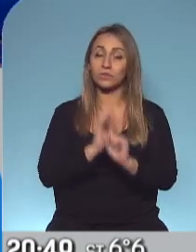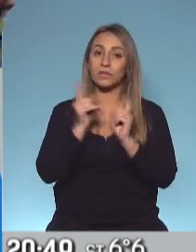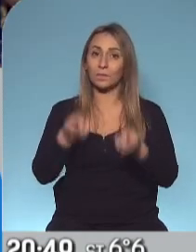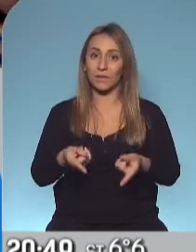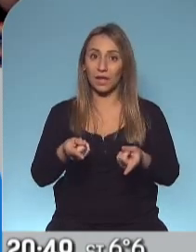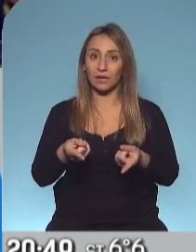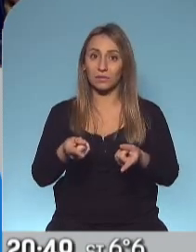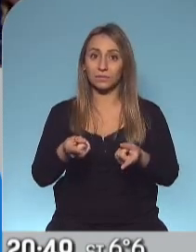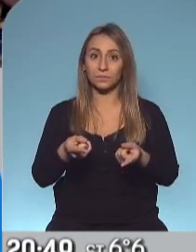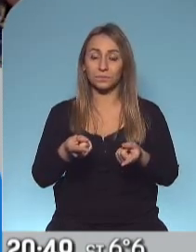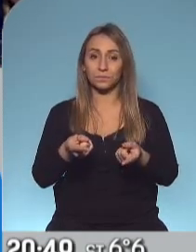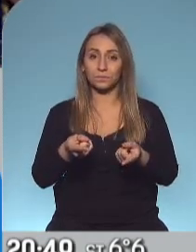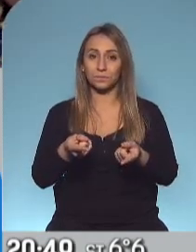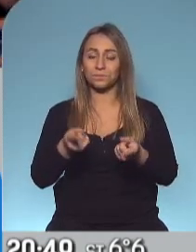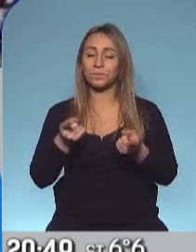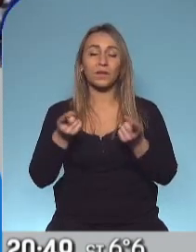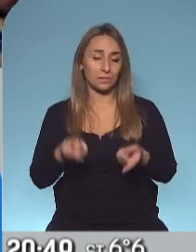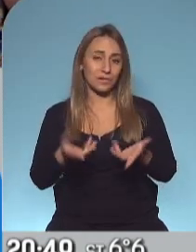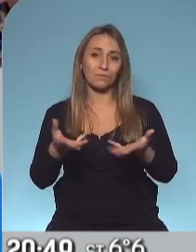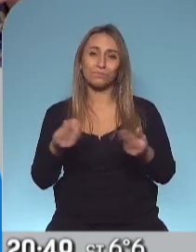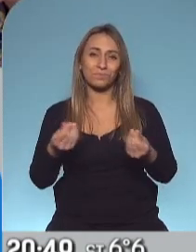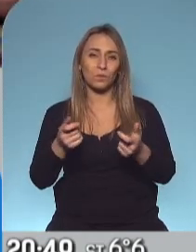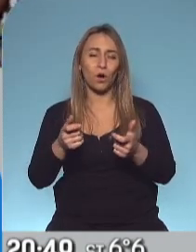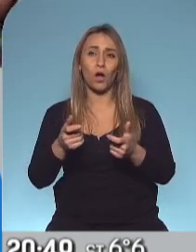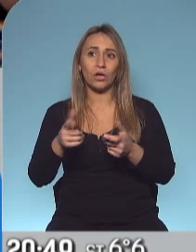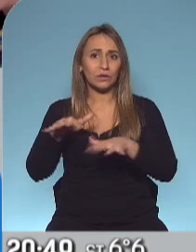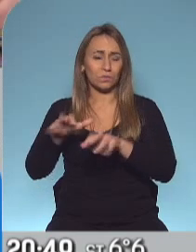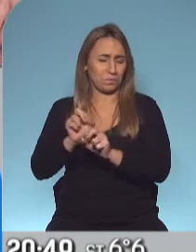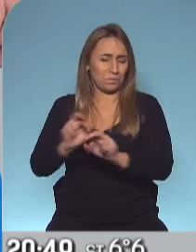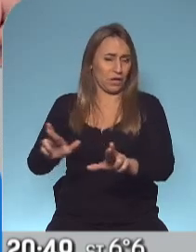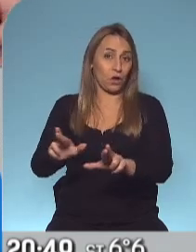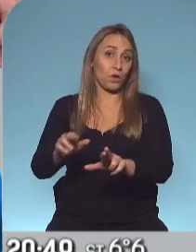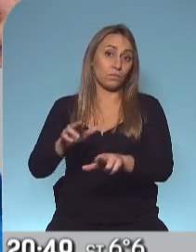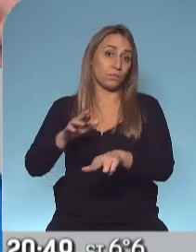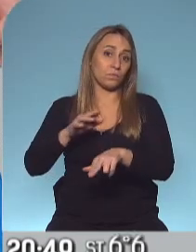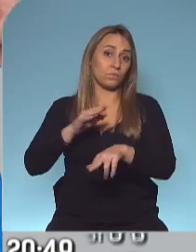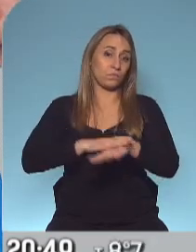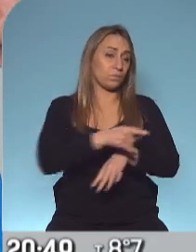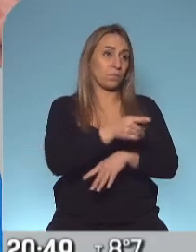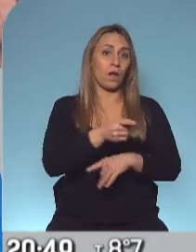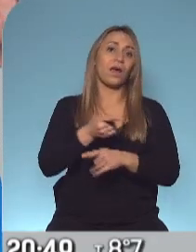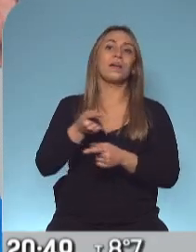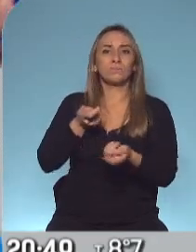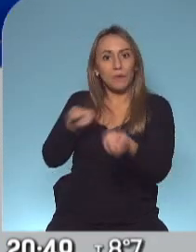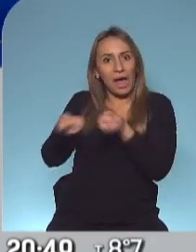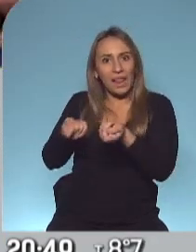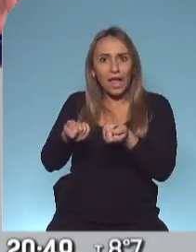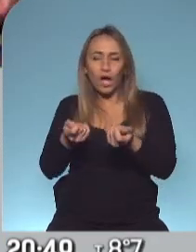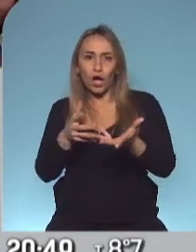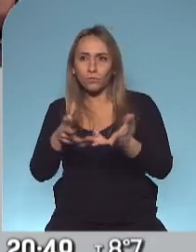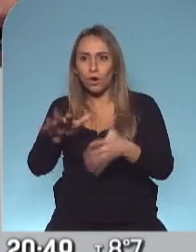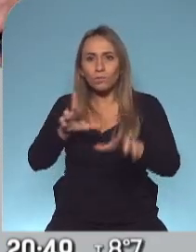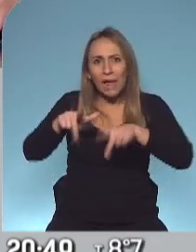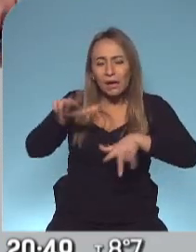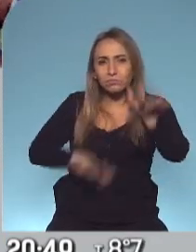ampliado, o digamos podemos decir, amplificado por el mal manejo de la emergencia sanitaria en ese país. Y eso